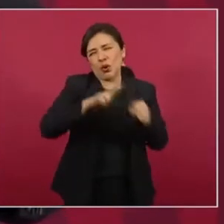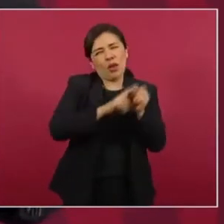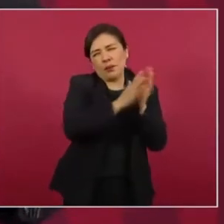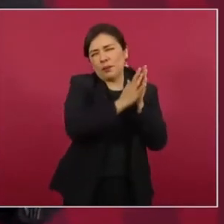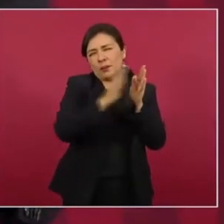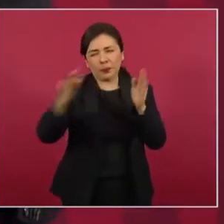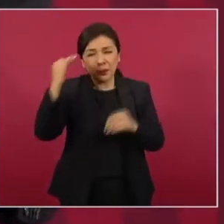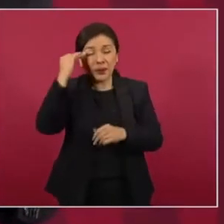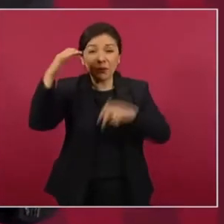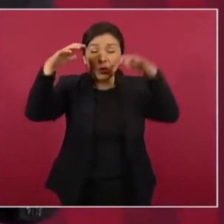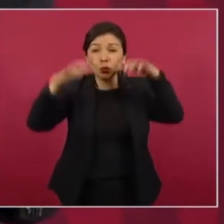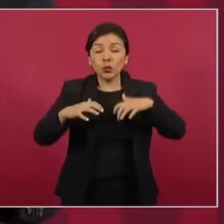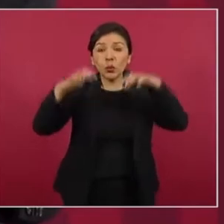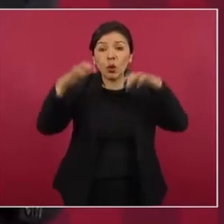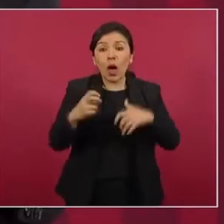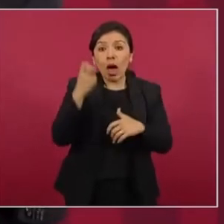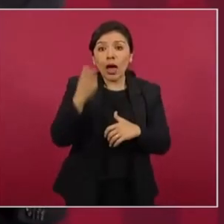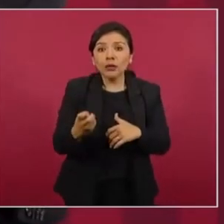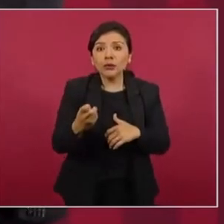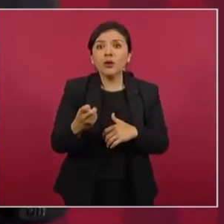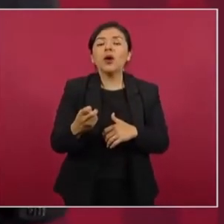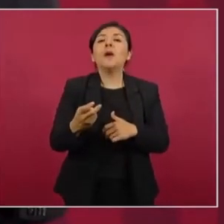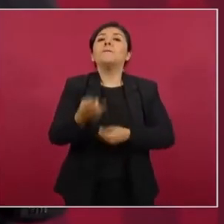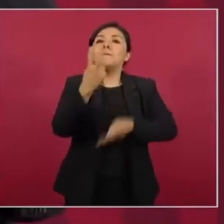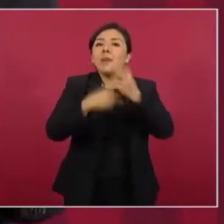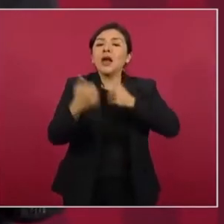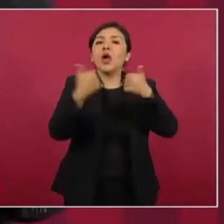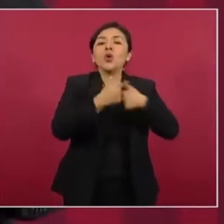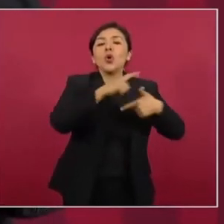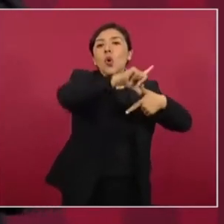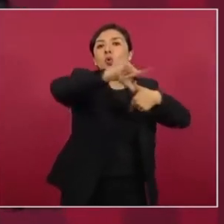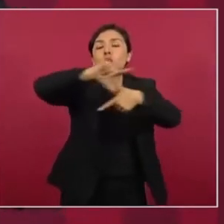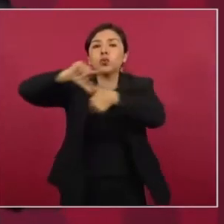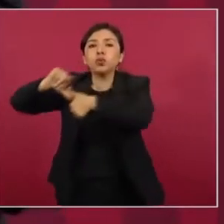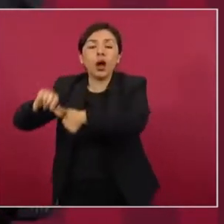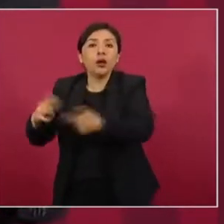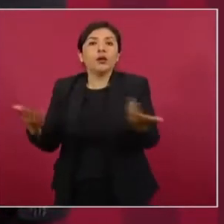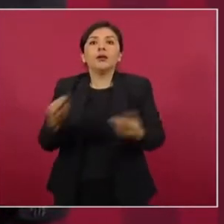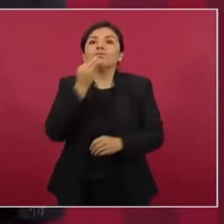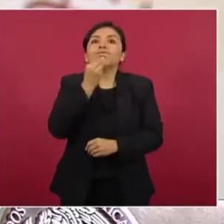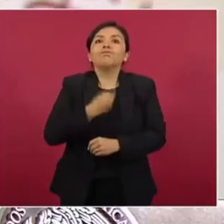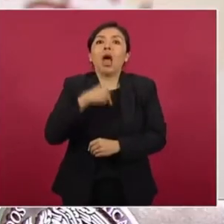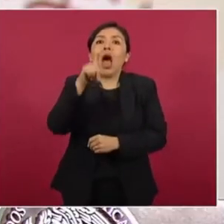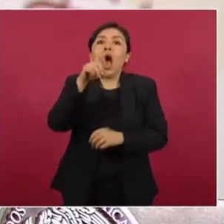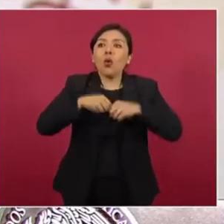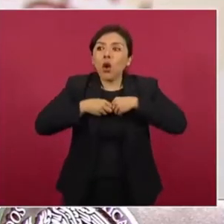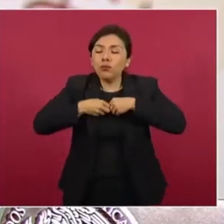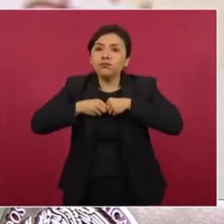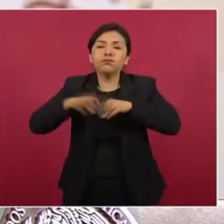y con huracanes ya no les quedaba más que soltar el agua